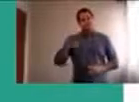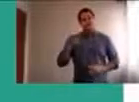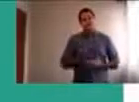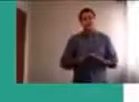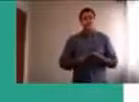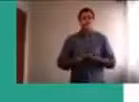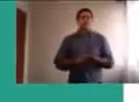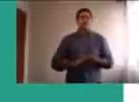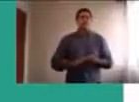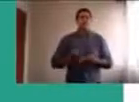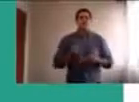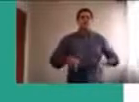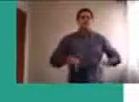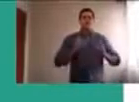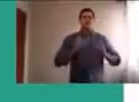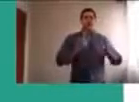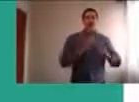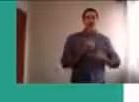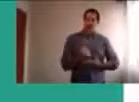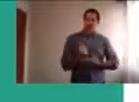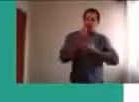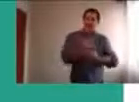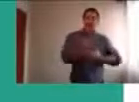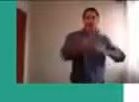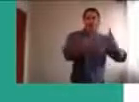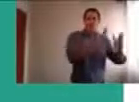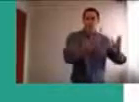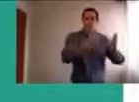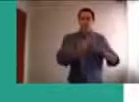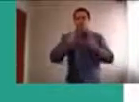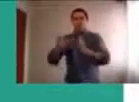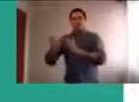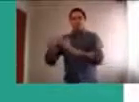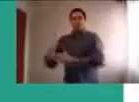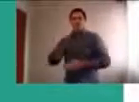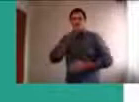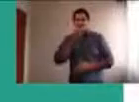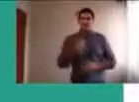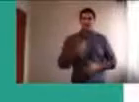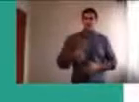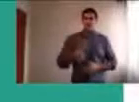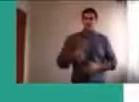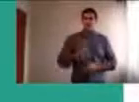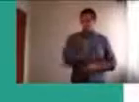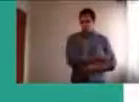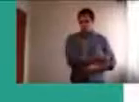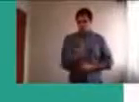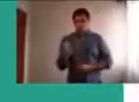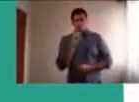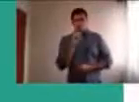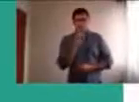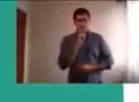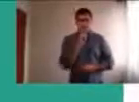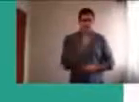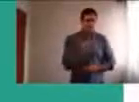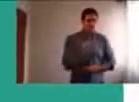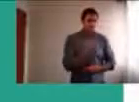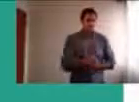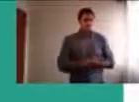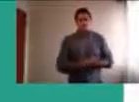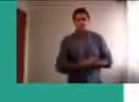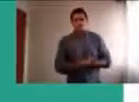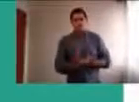organización, que si, como decía Gimia al principio, no todos tienen, la cantidad, individual,